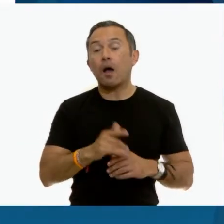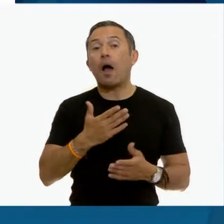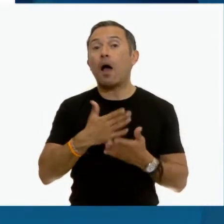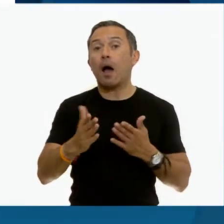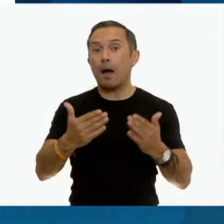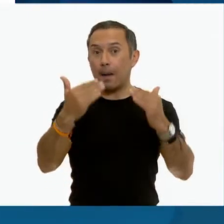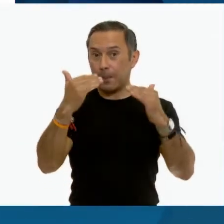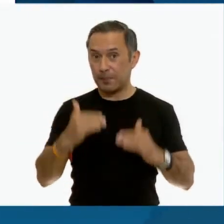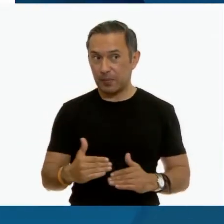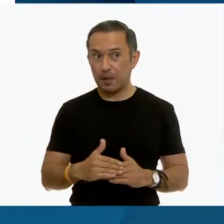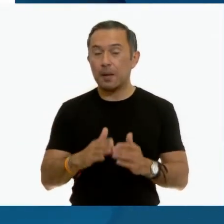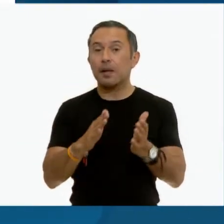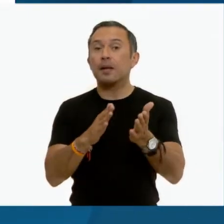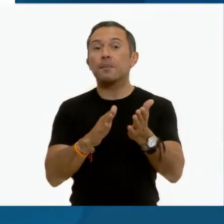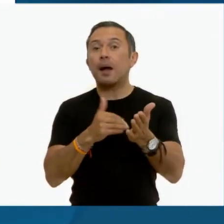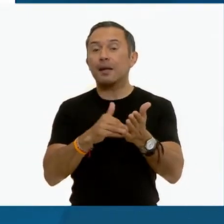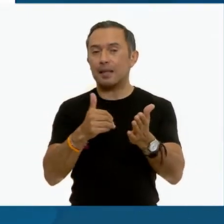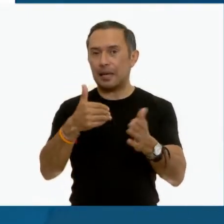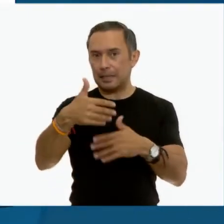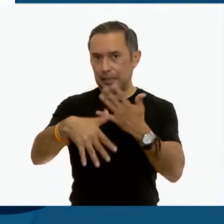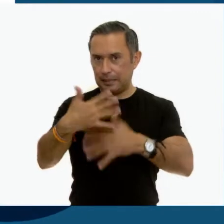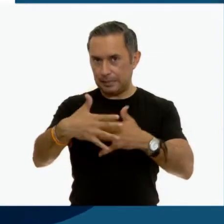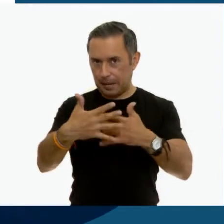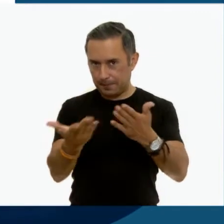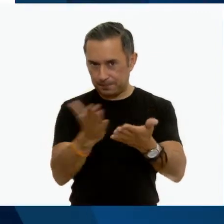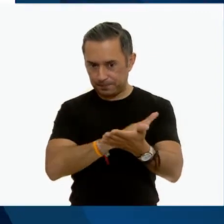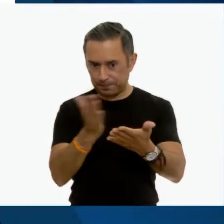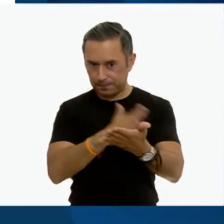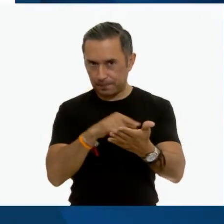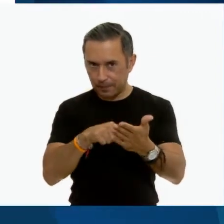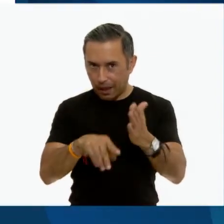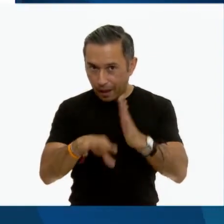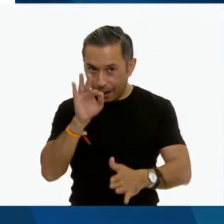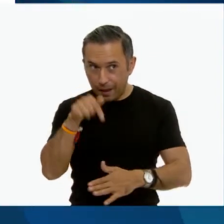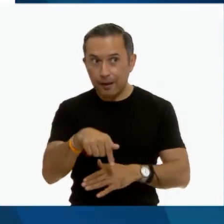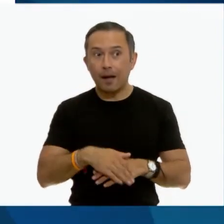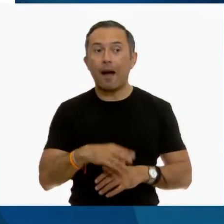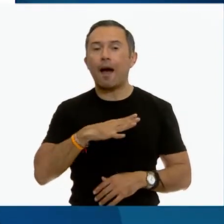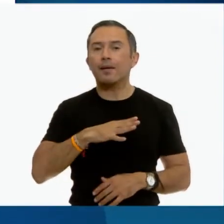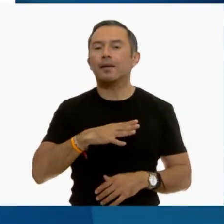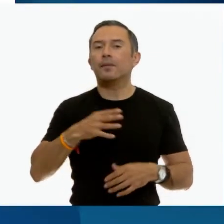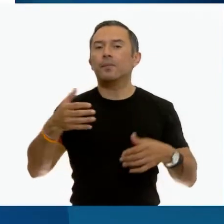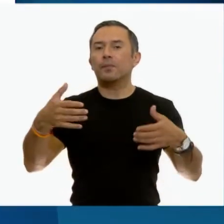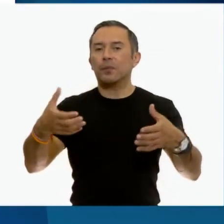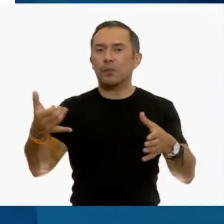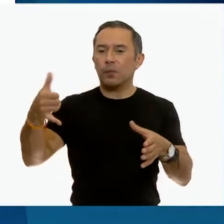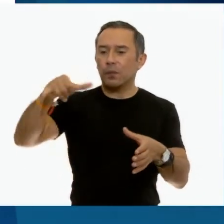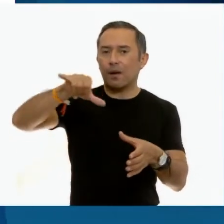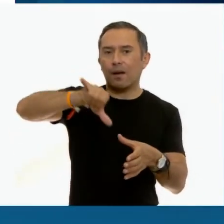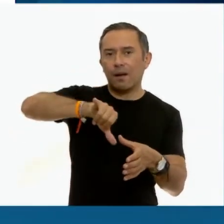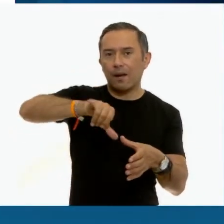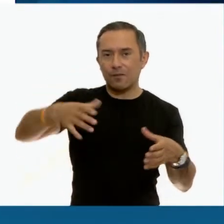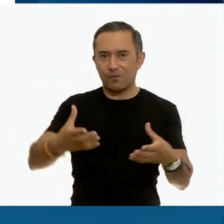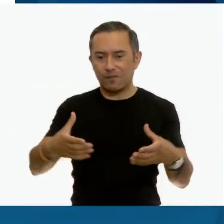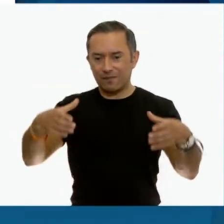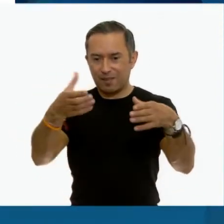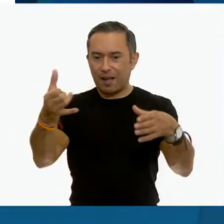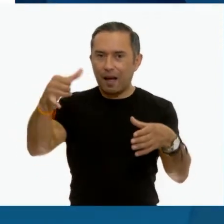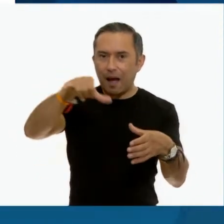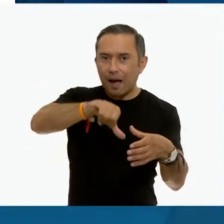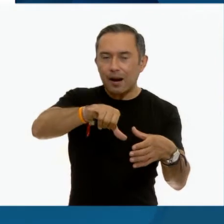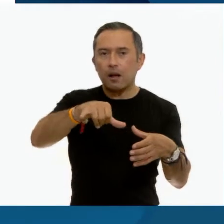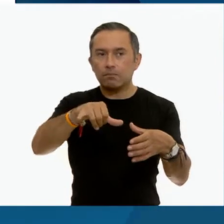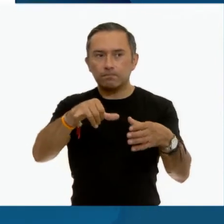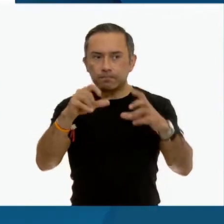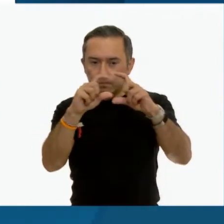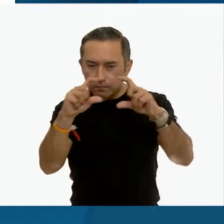están viendo? Aquí vamos a encontrar también la jarra del buen beber. Y esta jarra